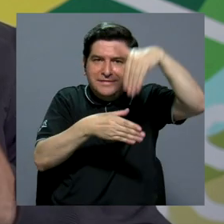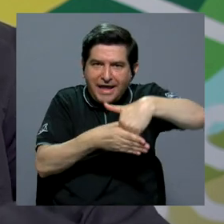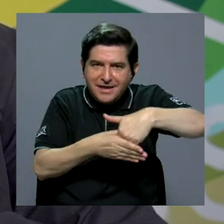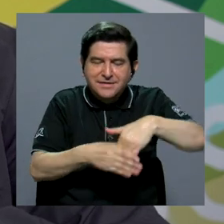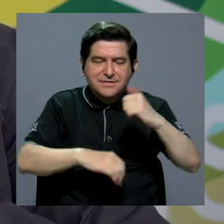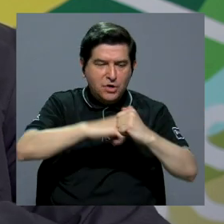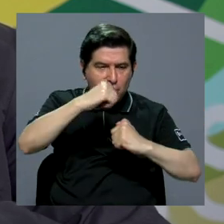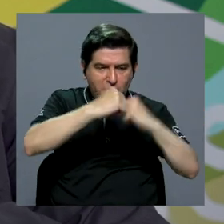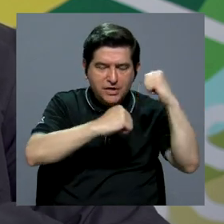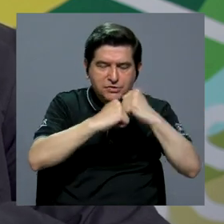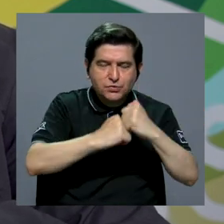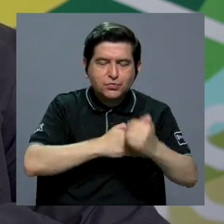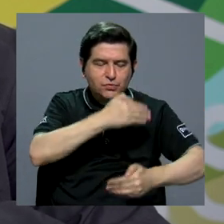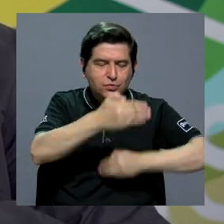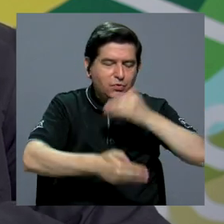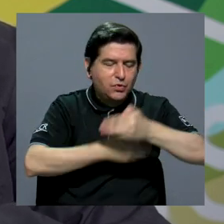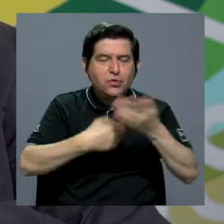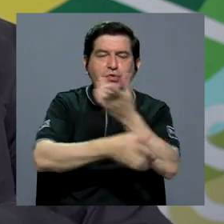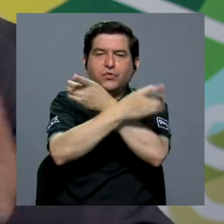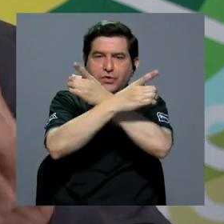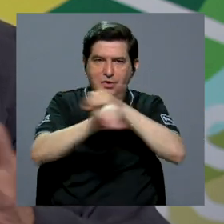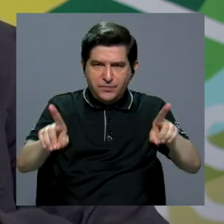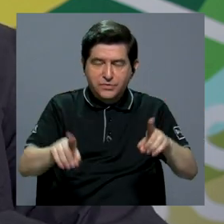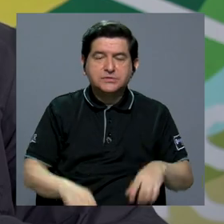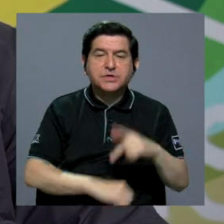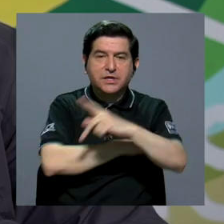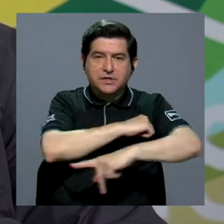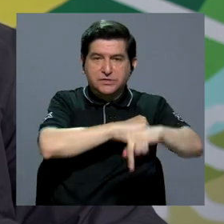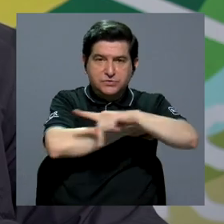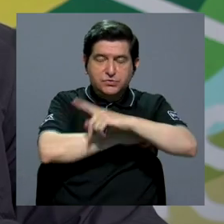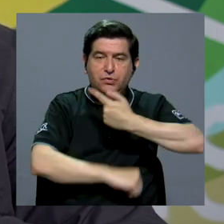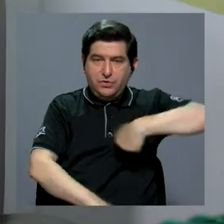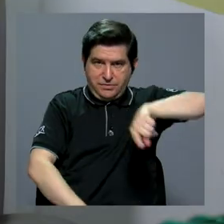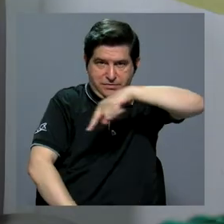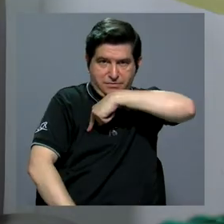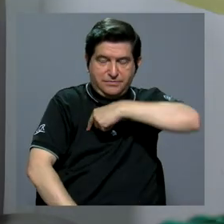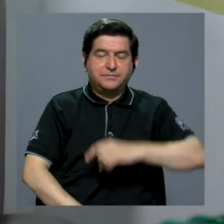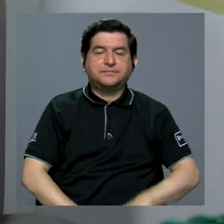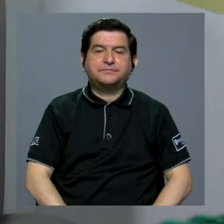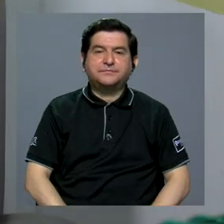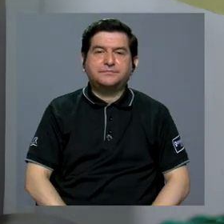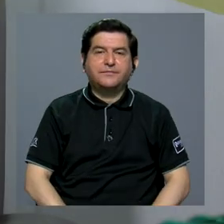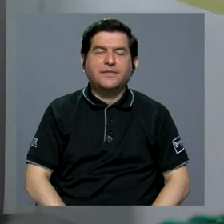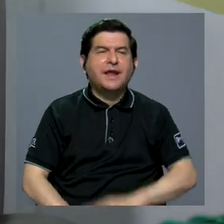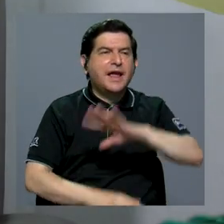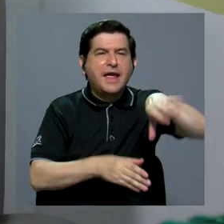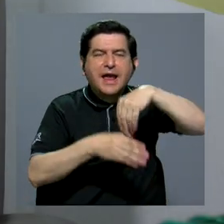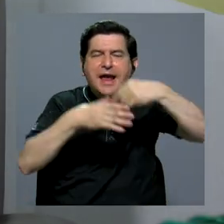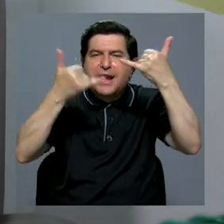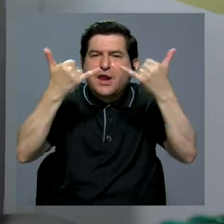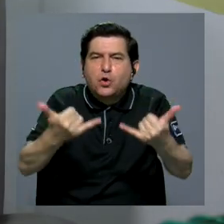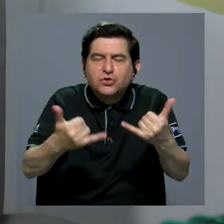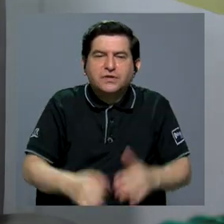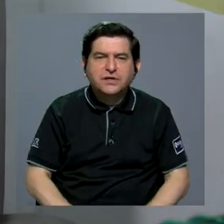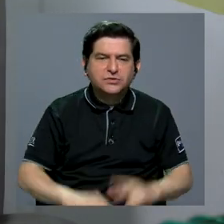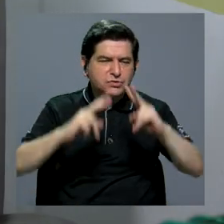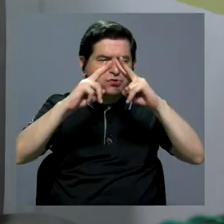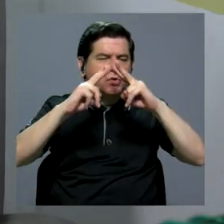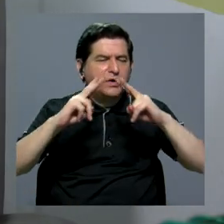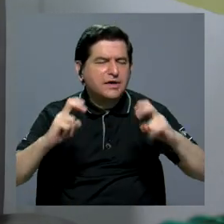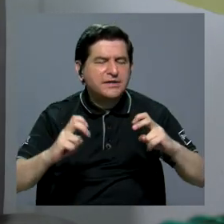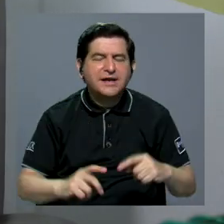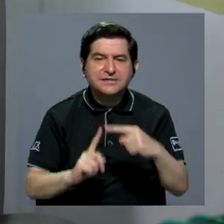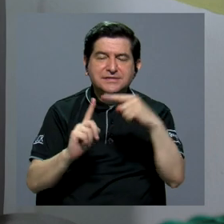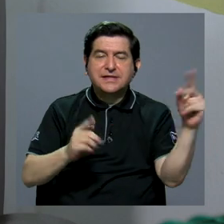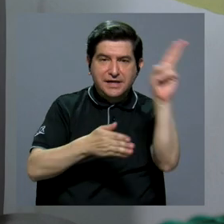una estructura y un proceso democrático en un país como el nuestro. En el contexto actual, ¿cuál es la lectura que se hace